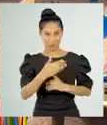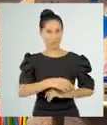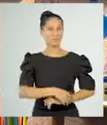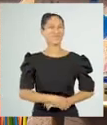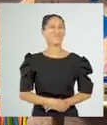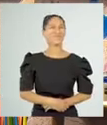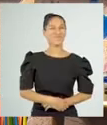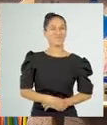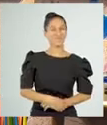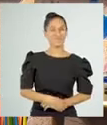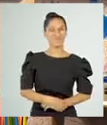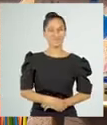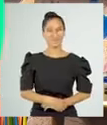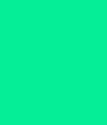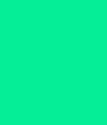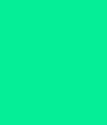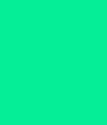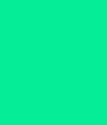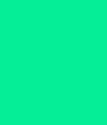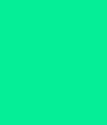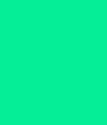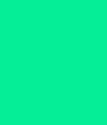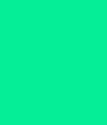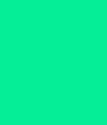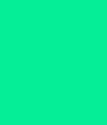Ya volvemos.